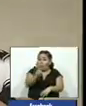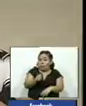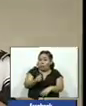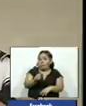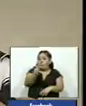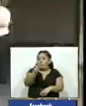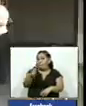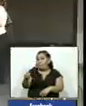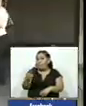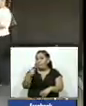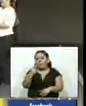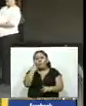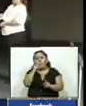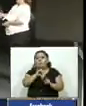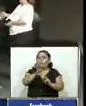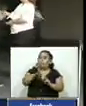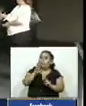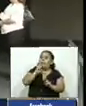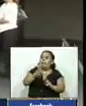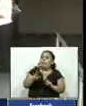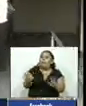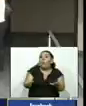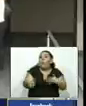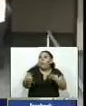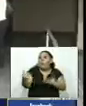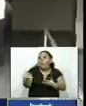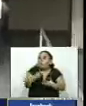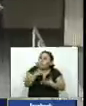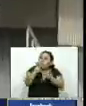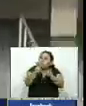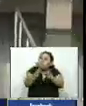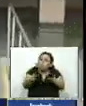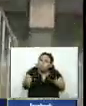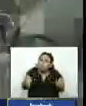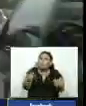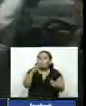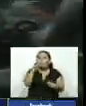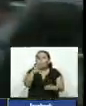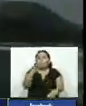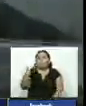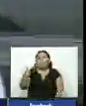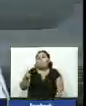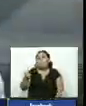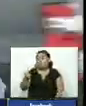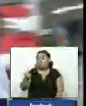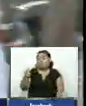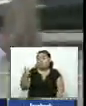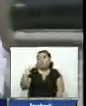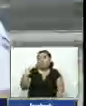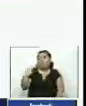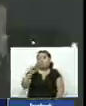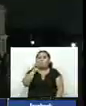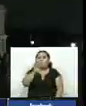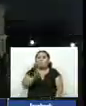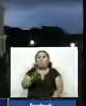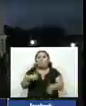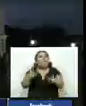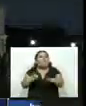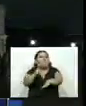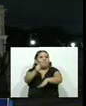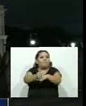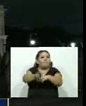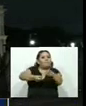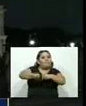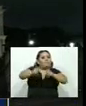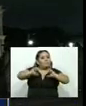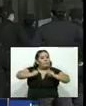de esa manera cataloga la reducción de homicidios el director de la Policía Nacional Civil Mauricio Arriaza Chicas tras la implementación